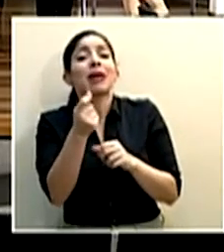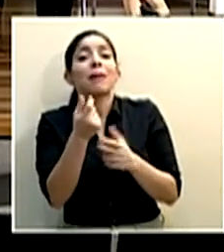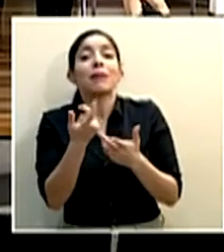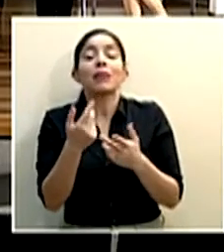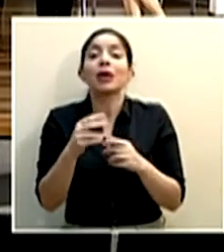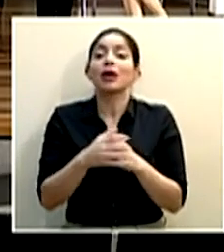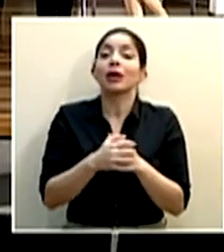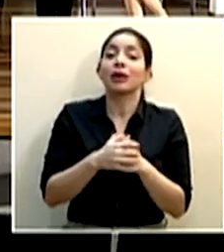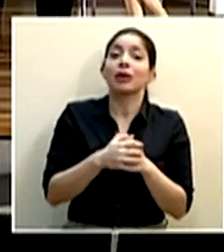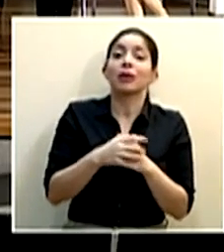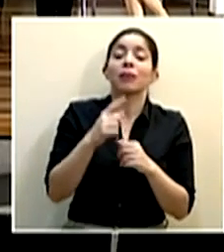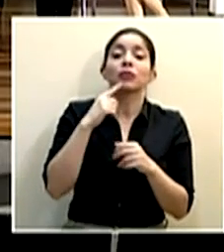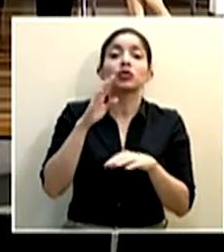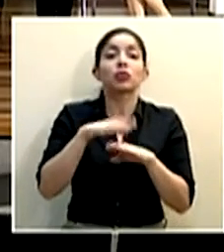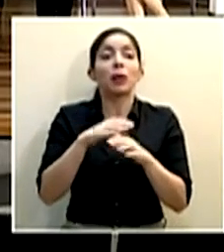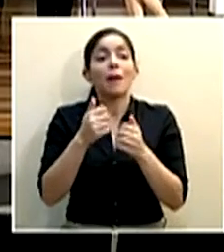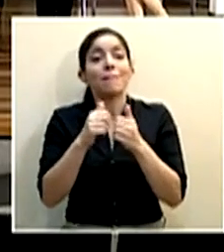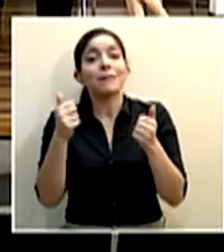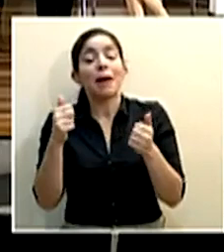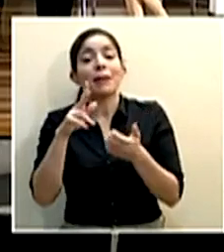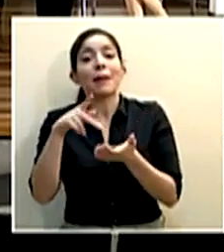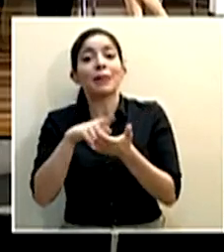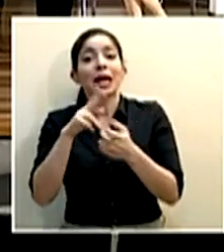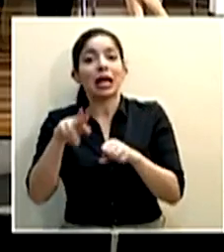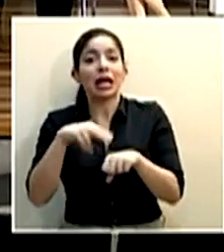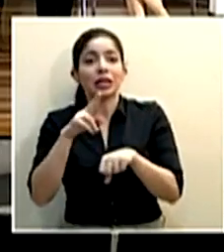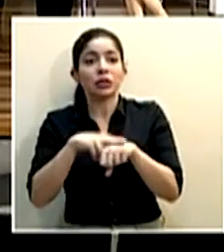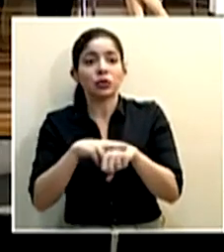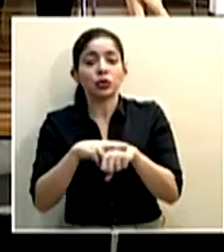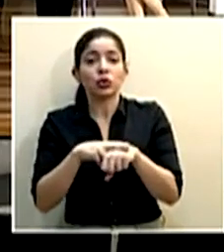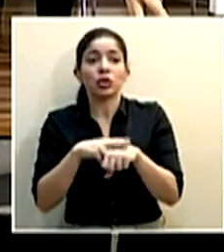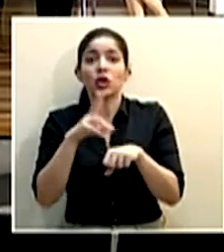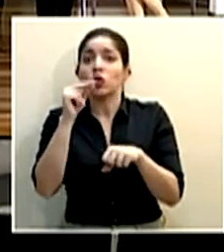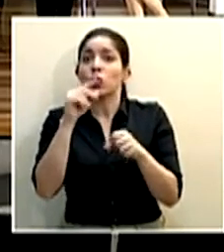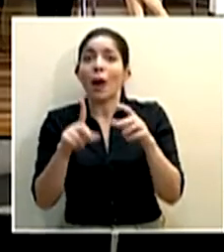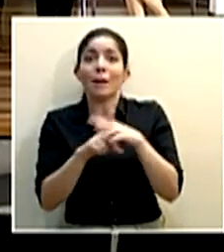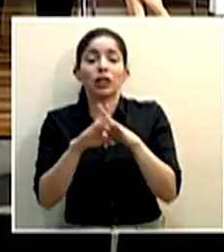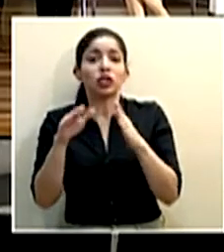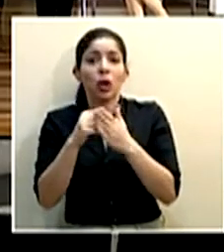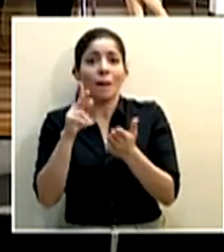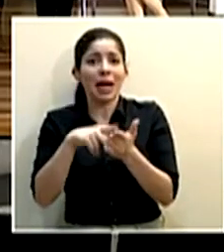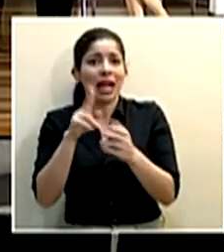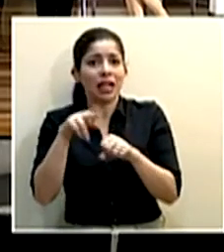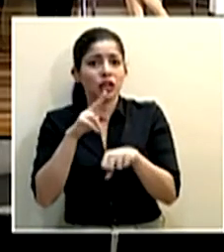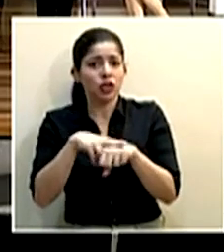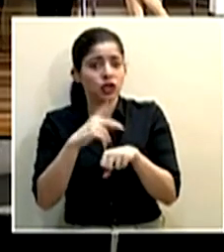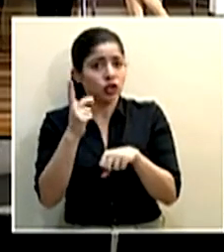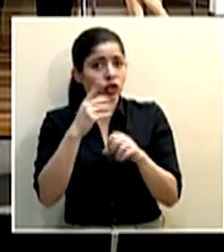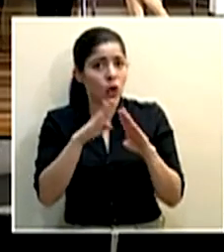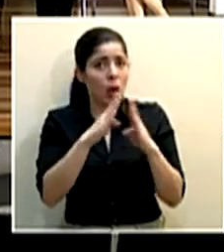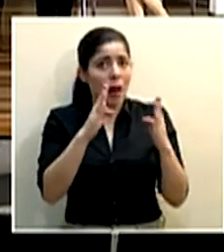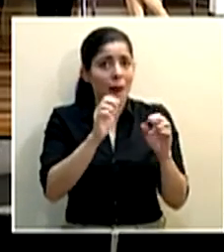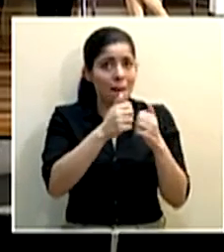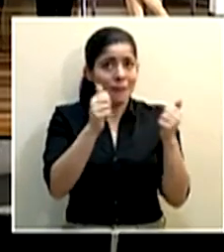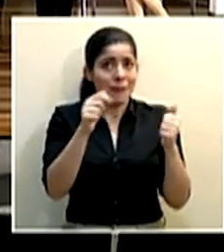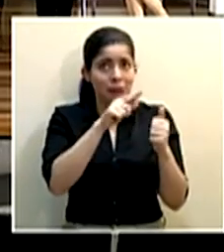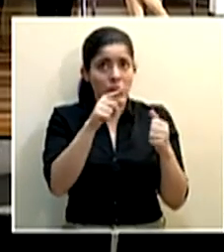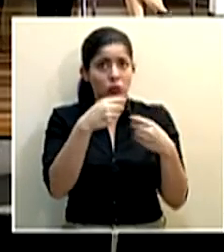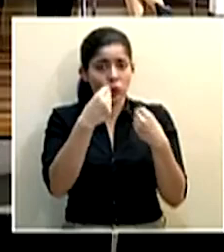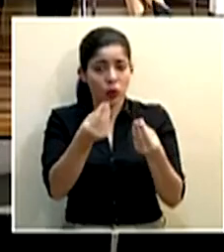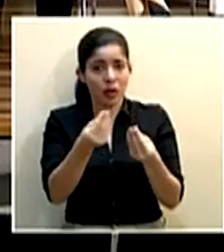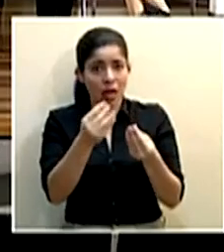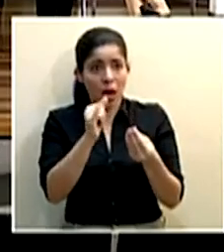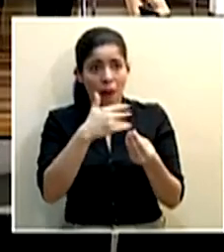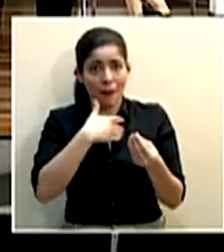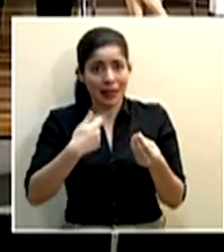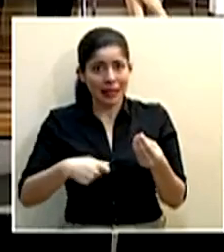no vamos a atender el mapa de los parques nacionales. No están todos los parques nacionales, esto es porque solo se abren los del mapa que ustedes facilitan como